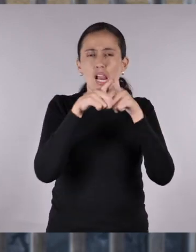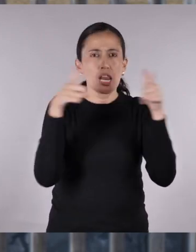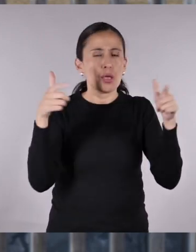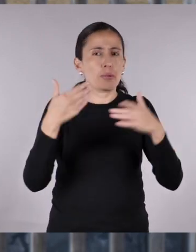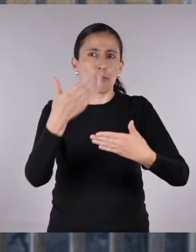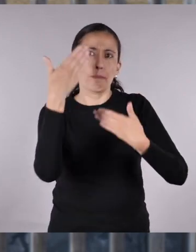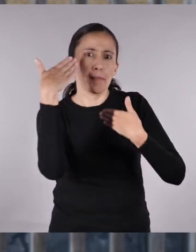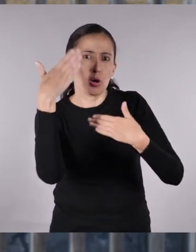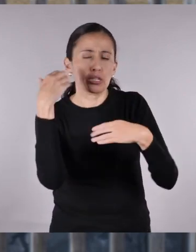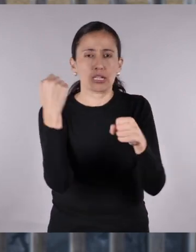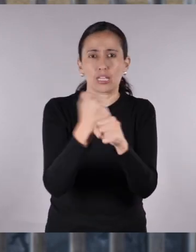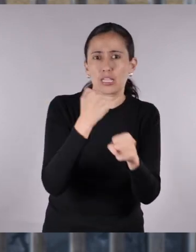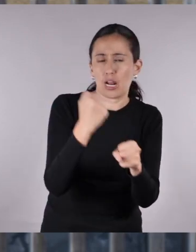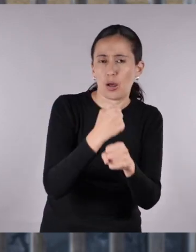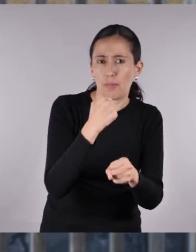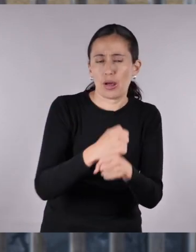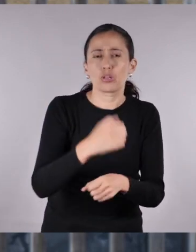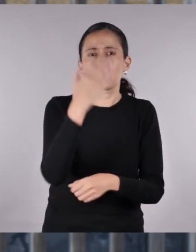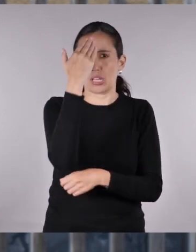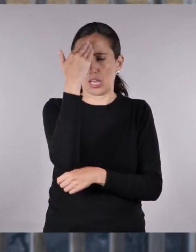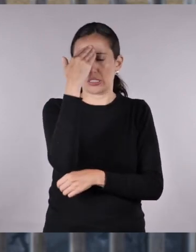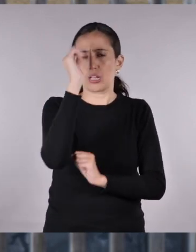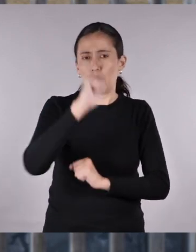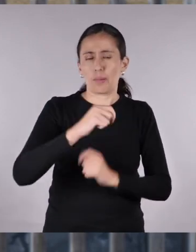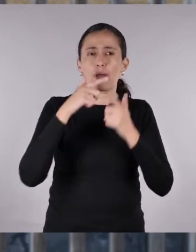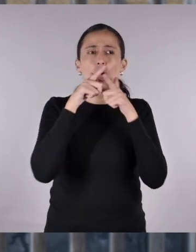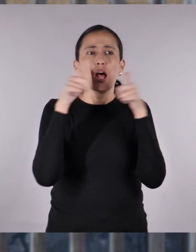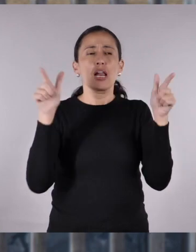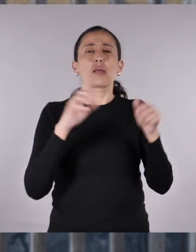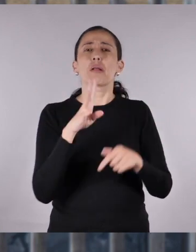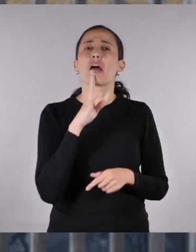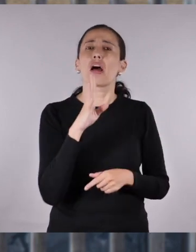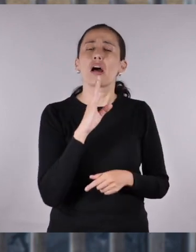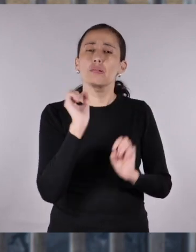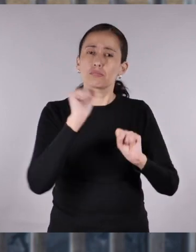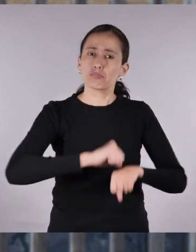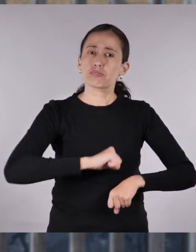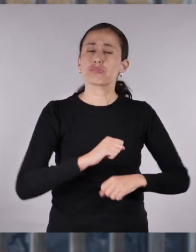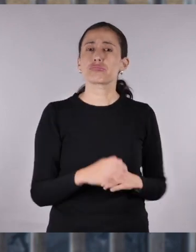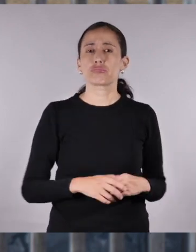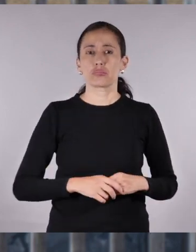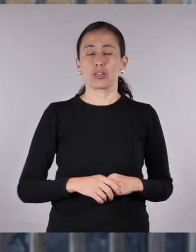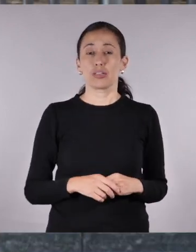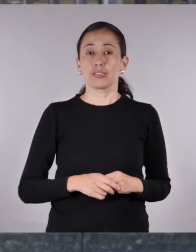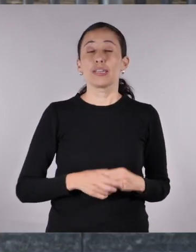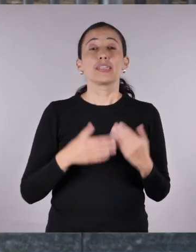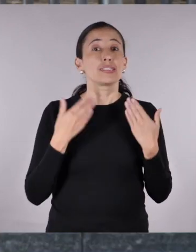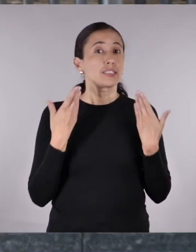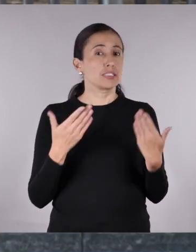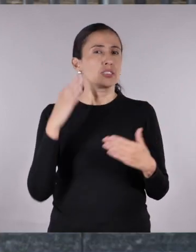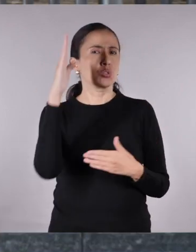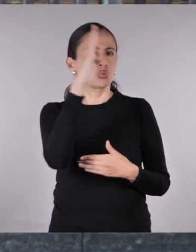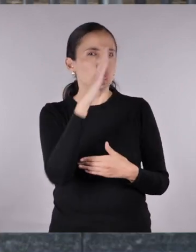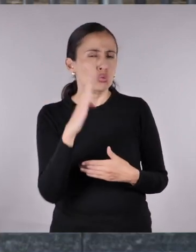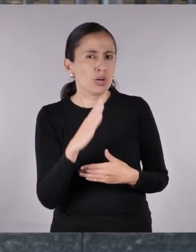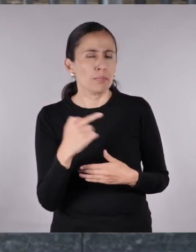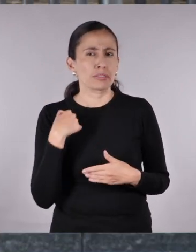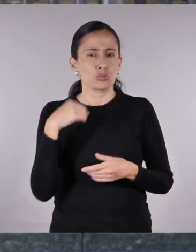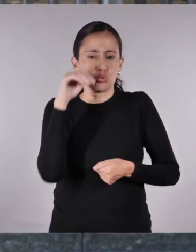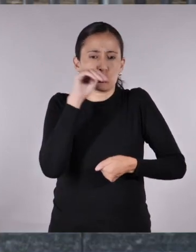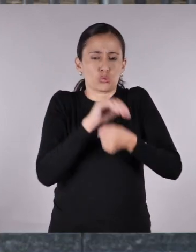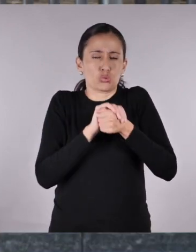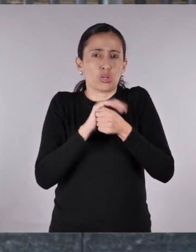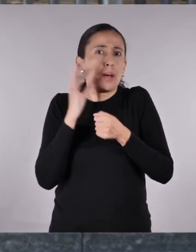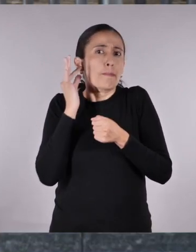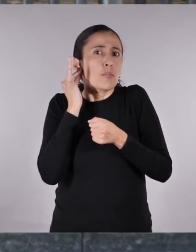la política, en nuestros trabajos y también para tener la capacidad de expresarnos libremente en las artes. Y nunca más